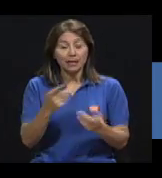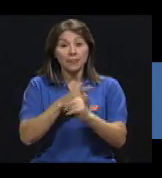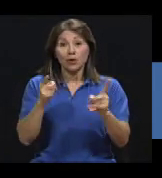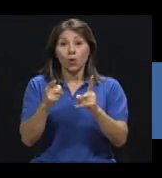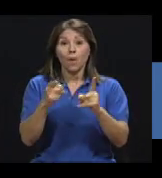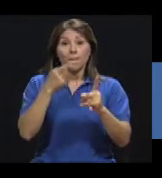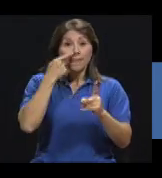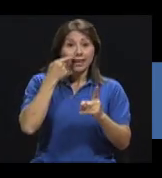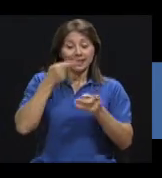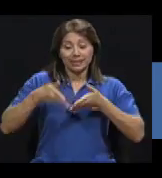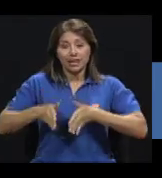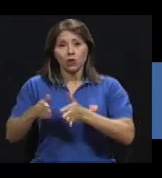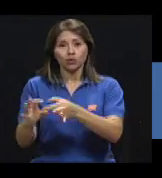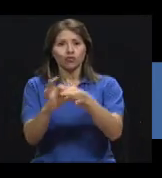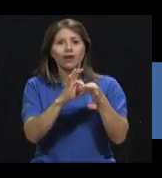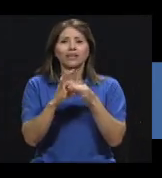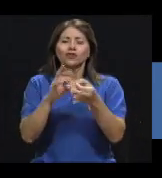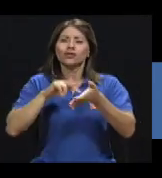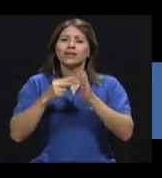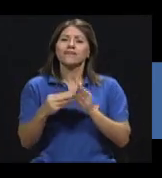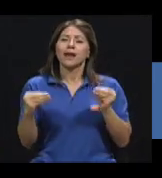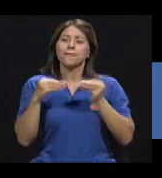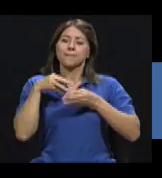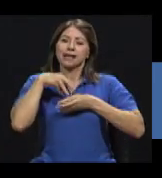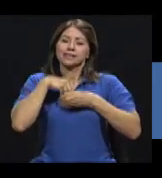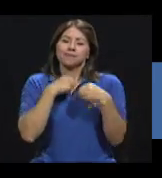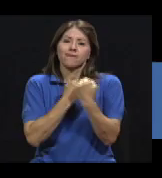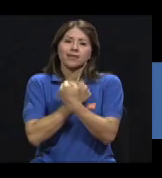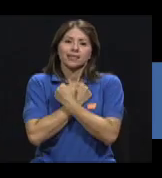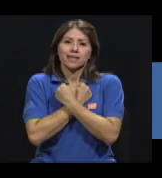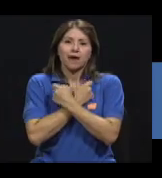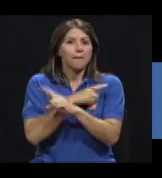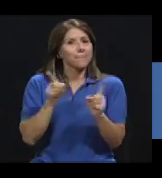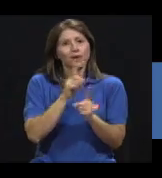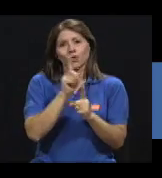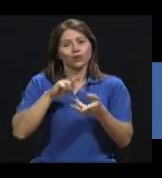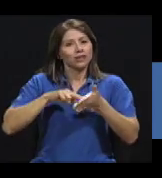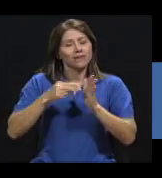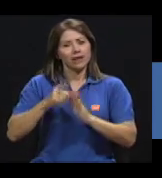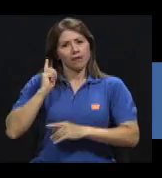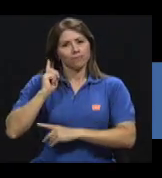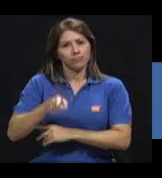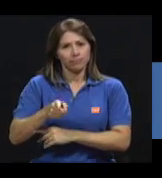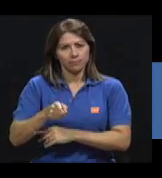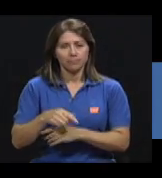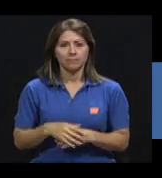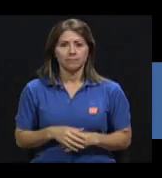hijos implica una relación más afectiva y menos autoritaria del padre con sus hijos.